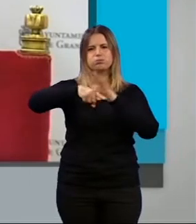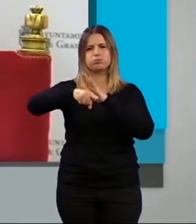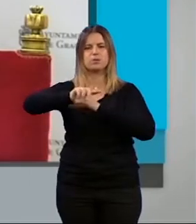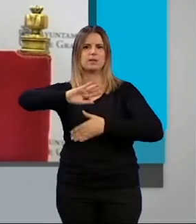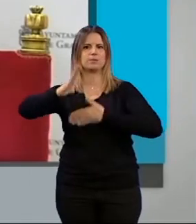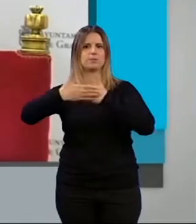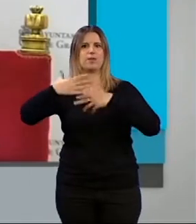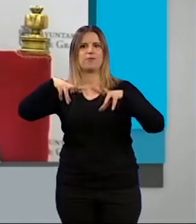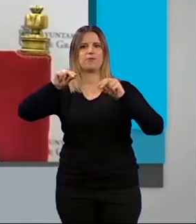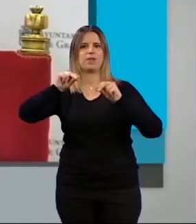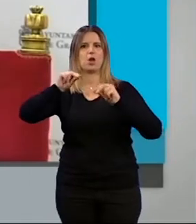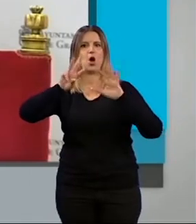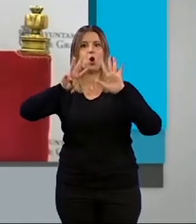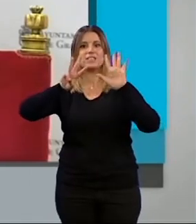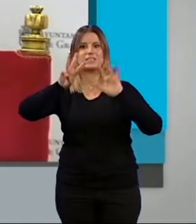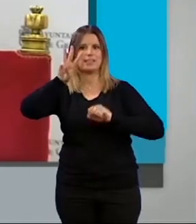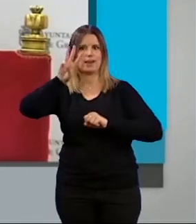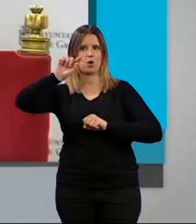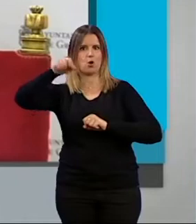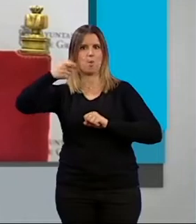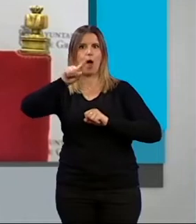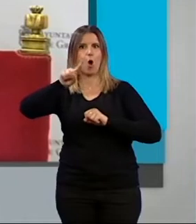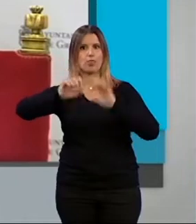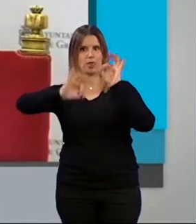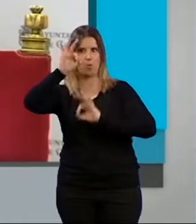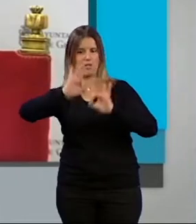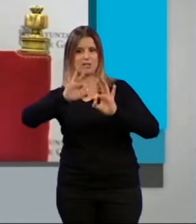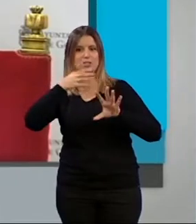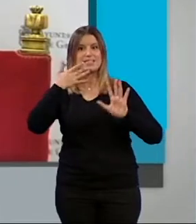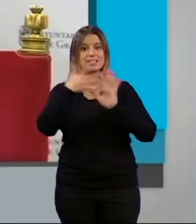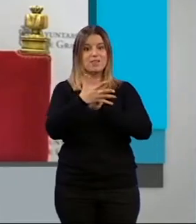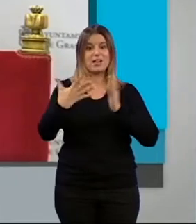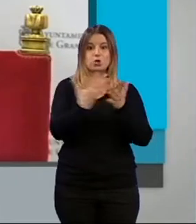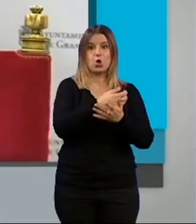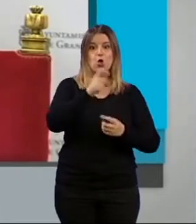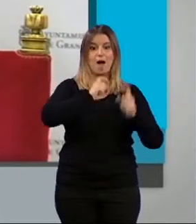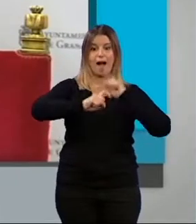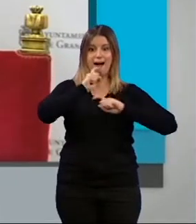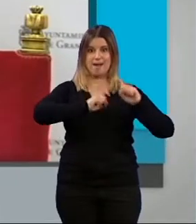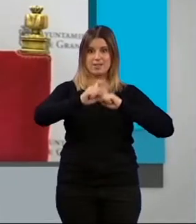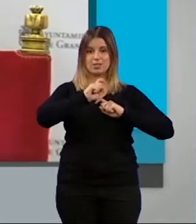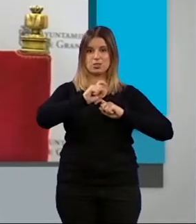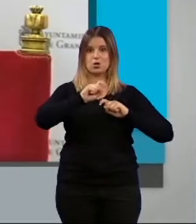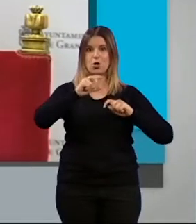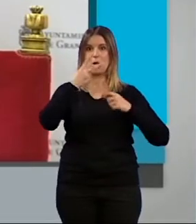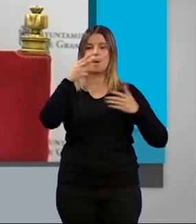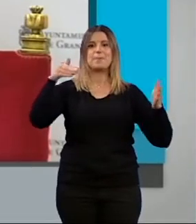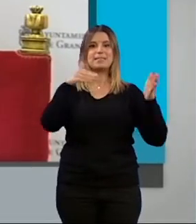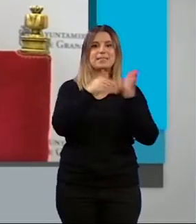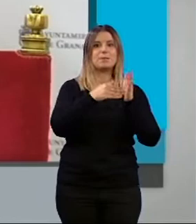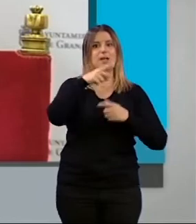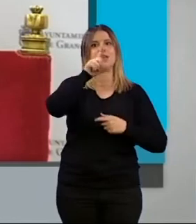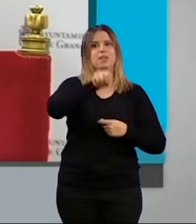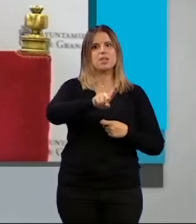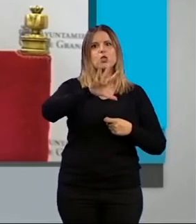83,11%. Eso significa que en el total de los avisos registrados 20.156